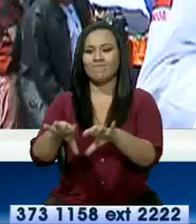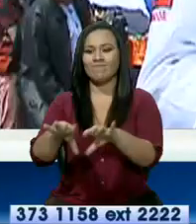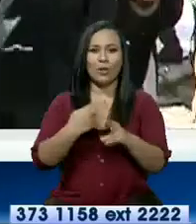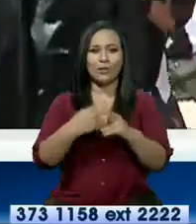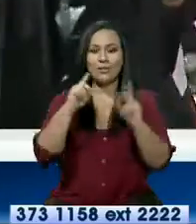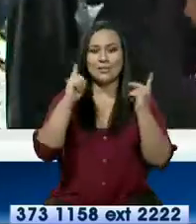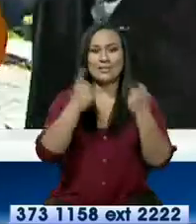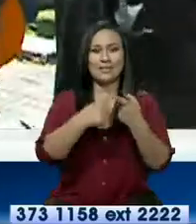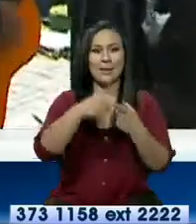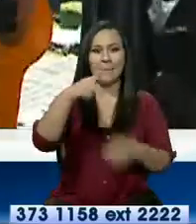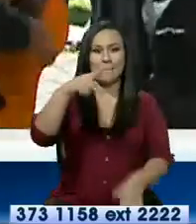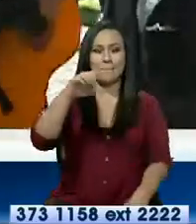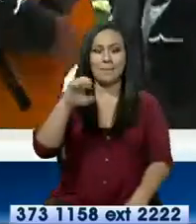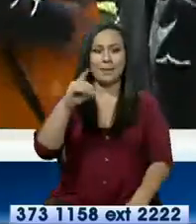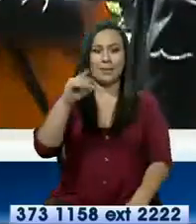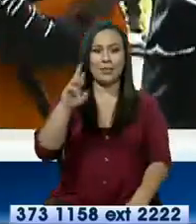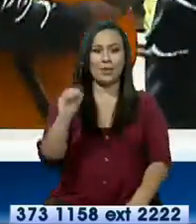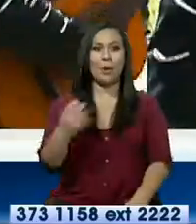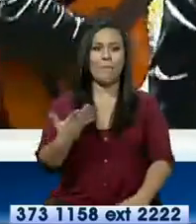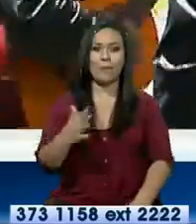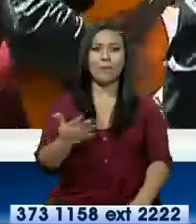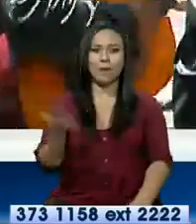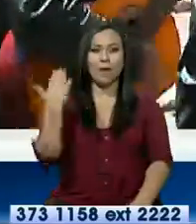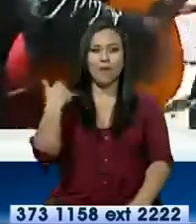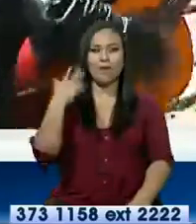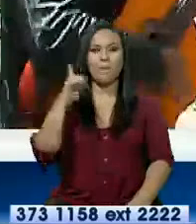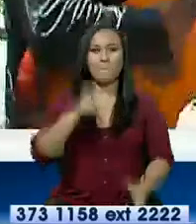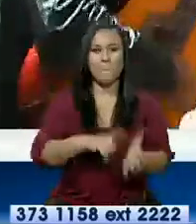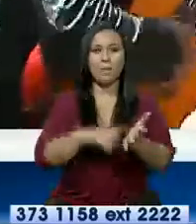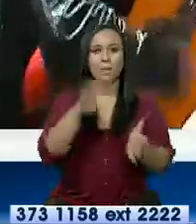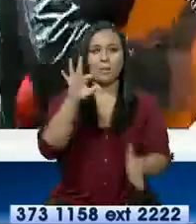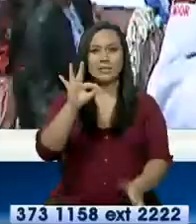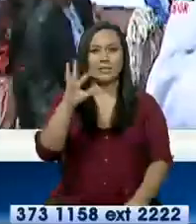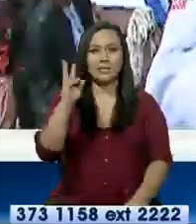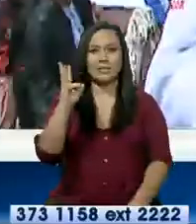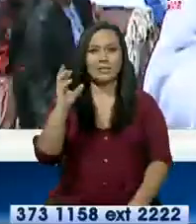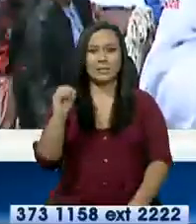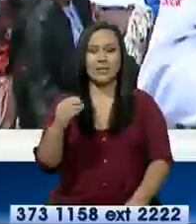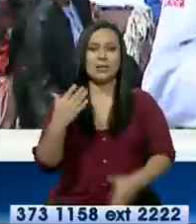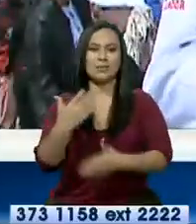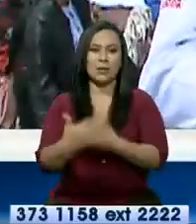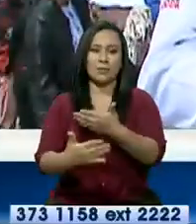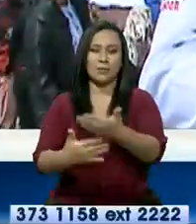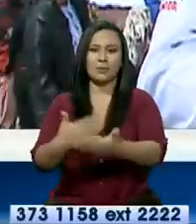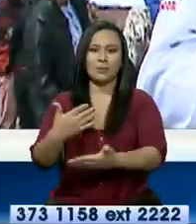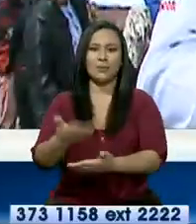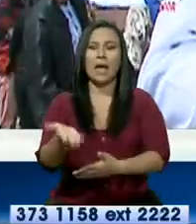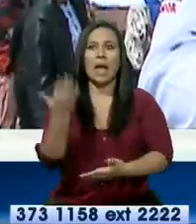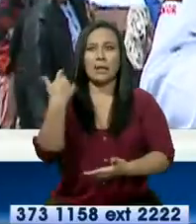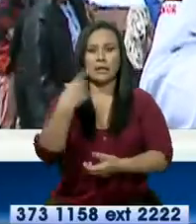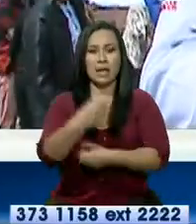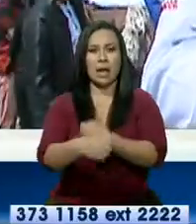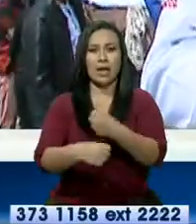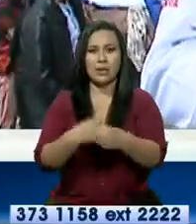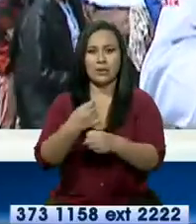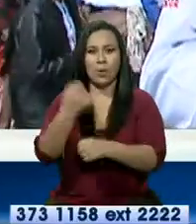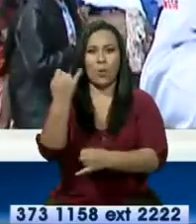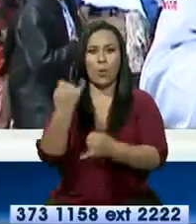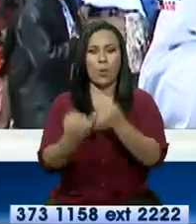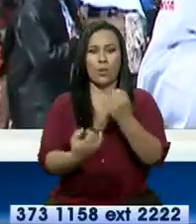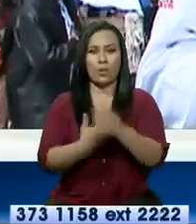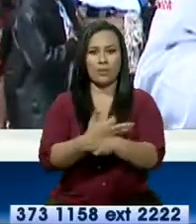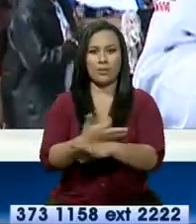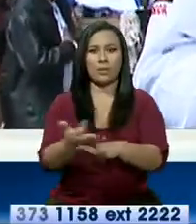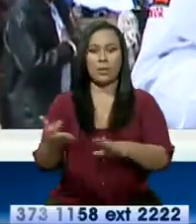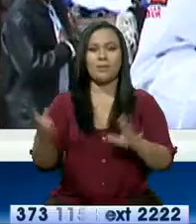aproximadamente mediados de la década de 1960. Años atrás, se había dado la última edición de